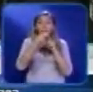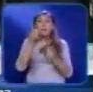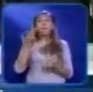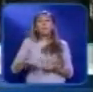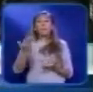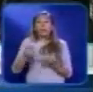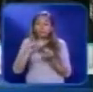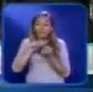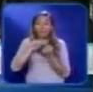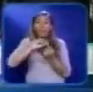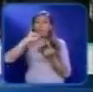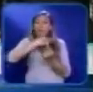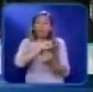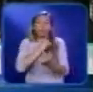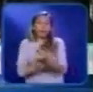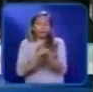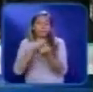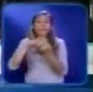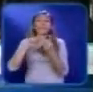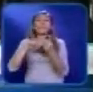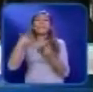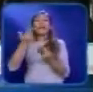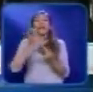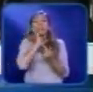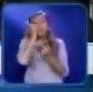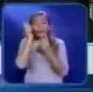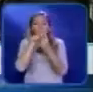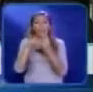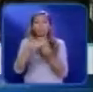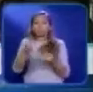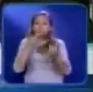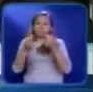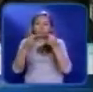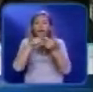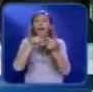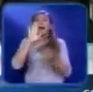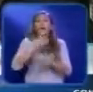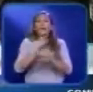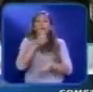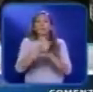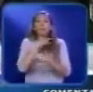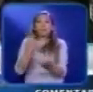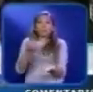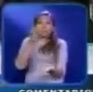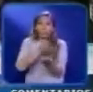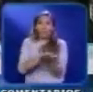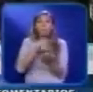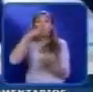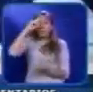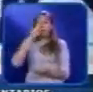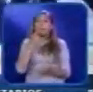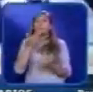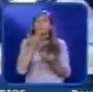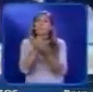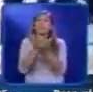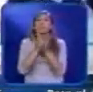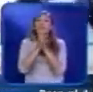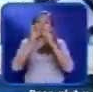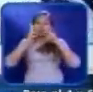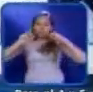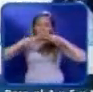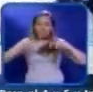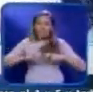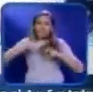sedante El padre del cantante Joe Jackson ha pedido al congreso una investigación exhaustiva sobre el deceso de su hijo pues